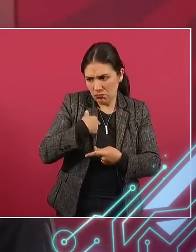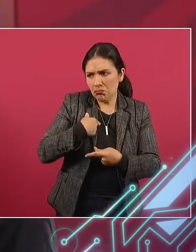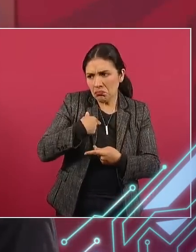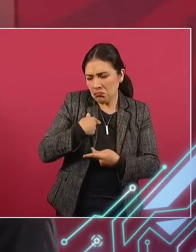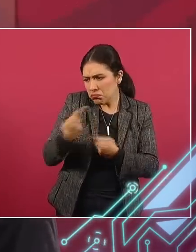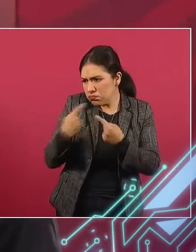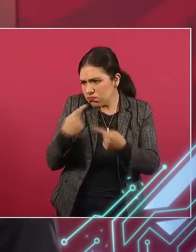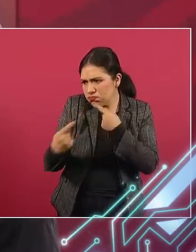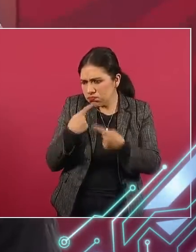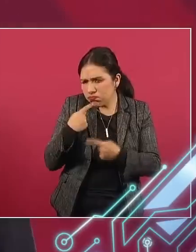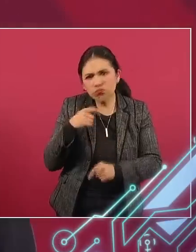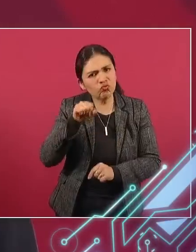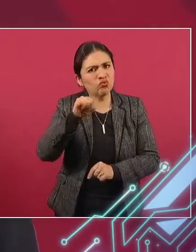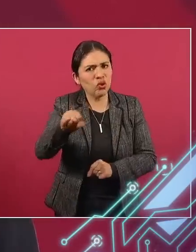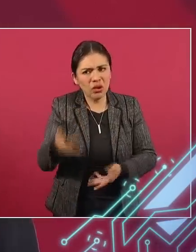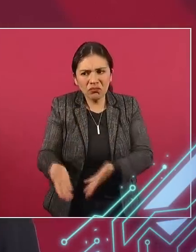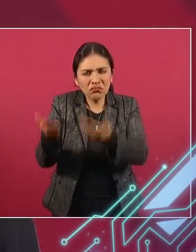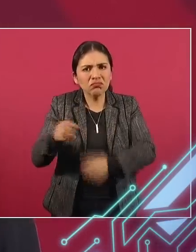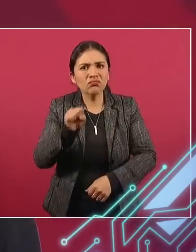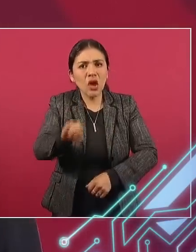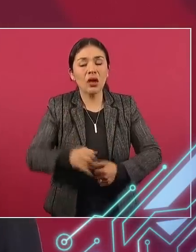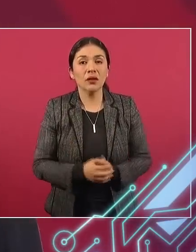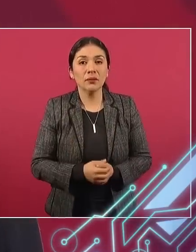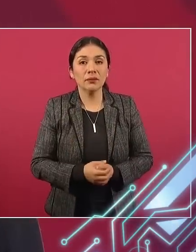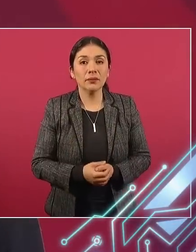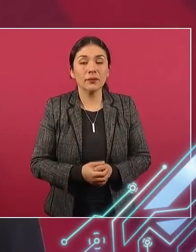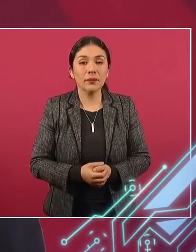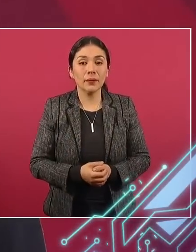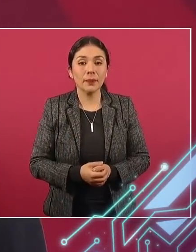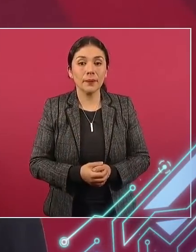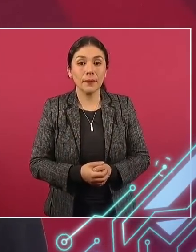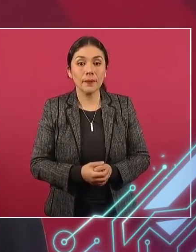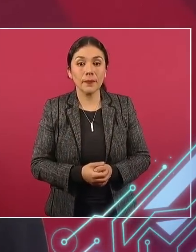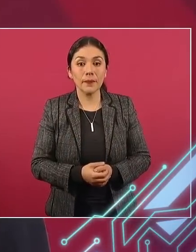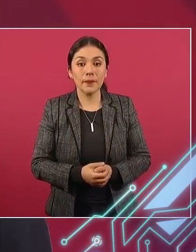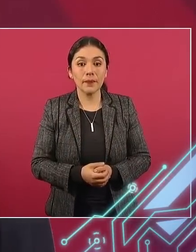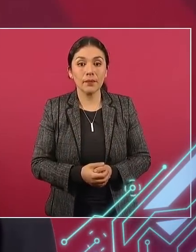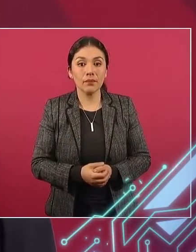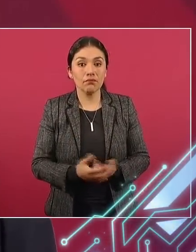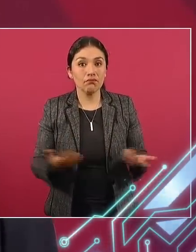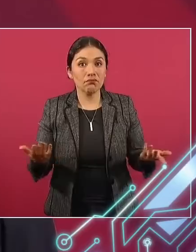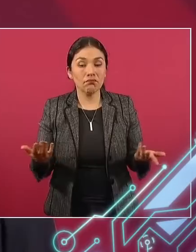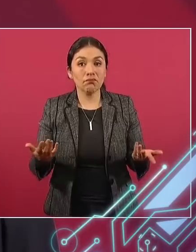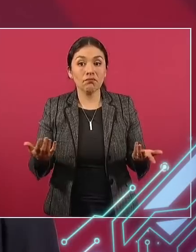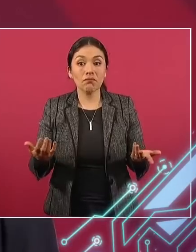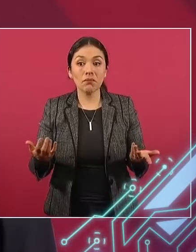Y yo dije que sí, porque